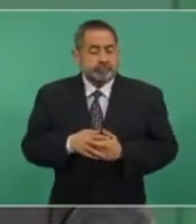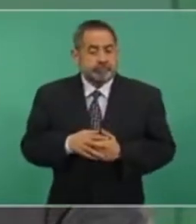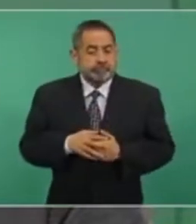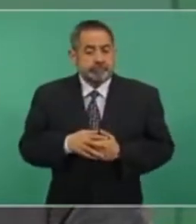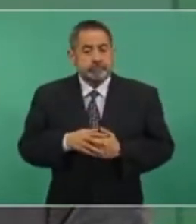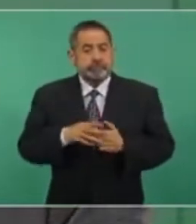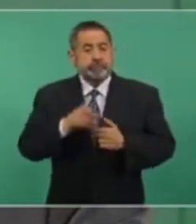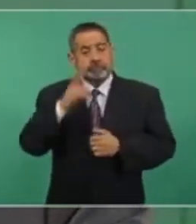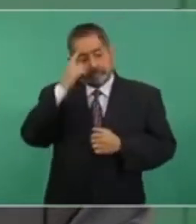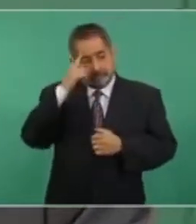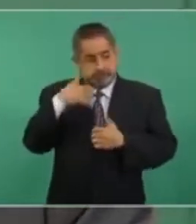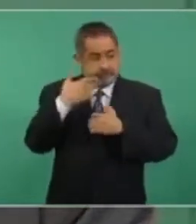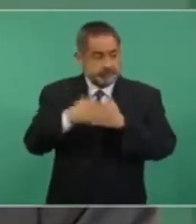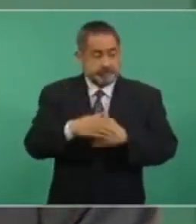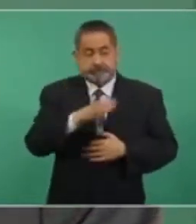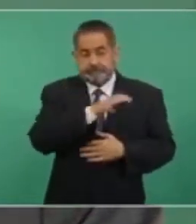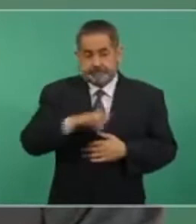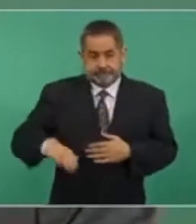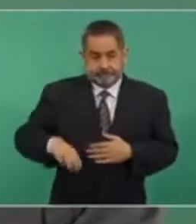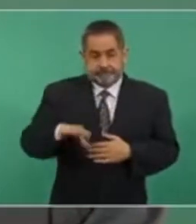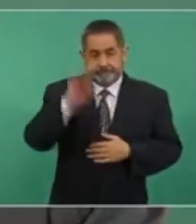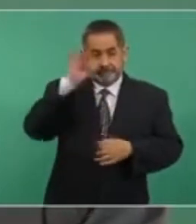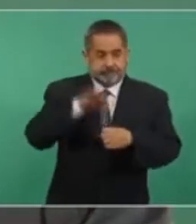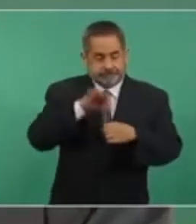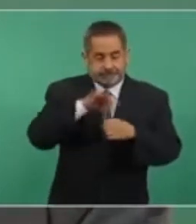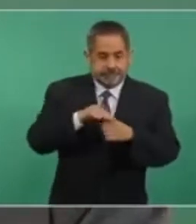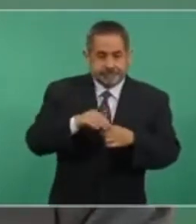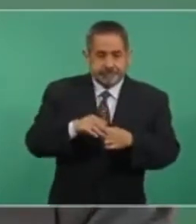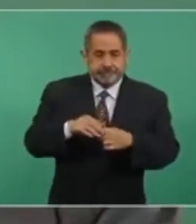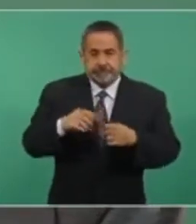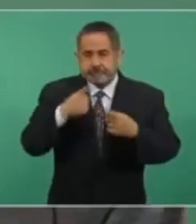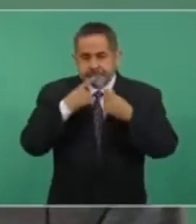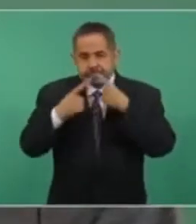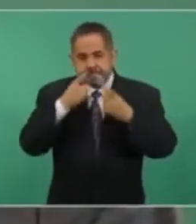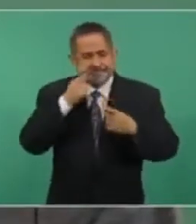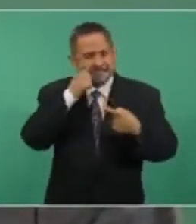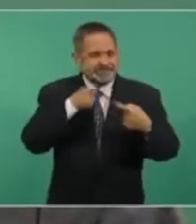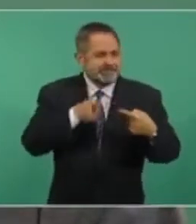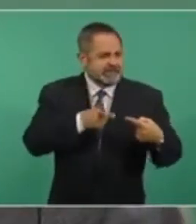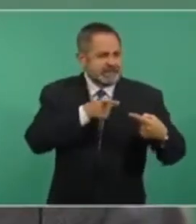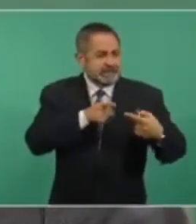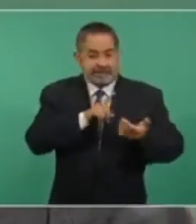elegir candidato, siempre hay tensiones.